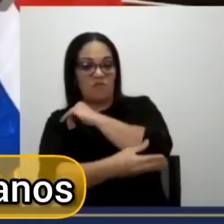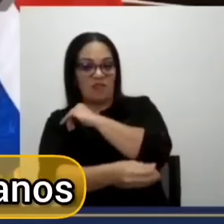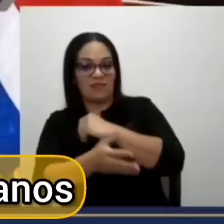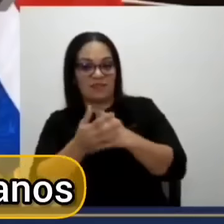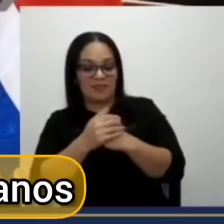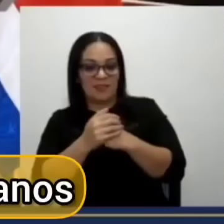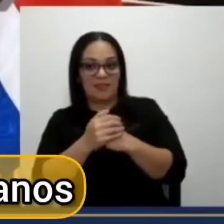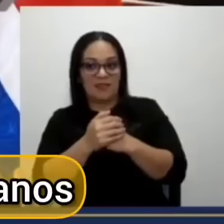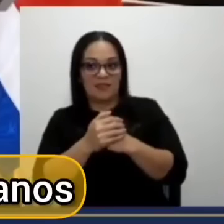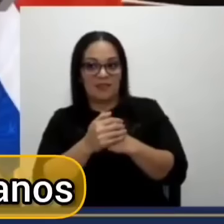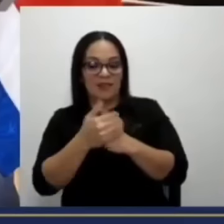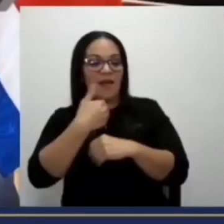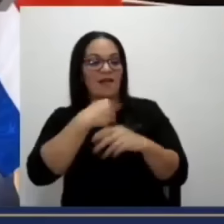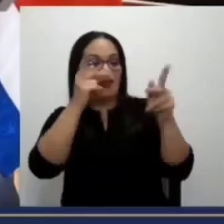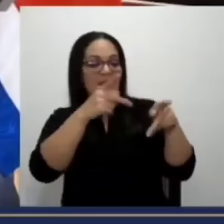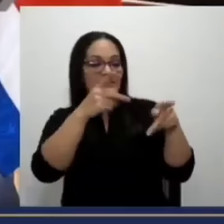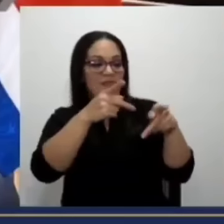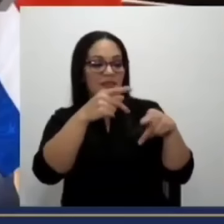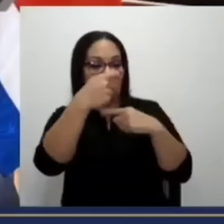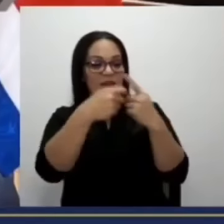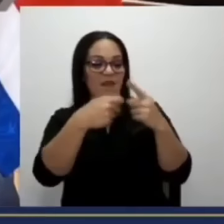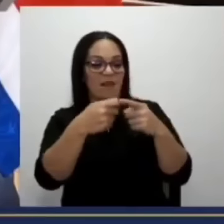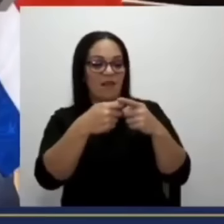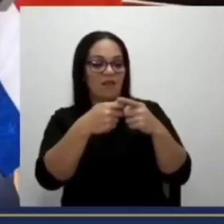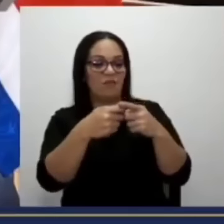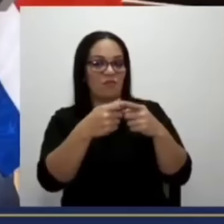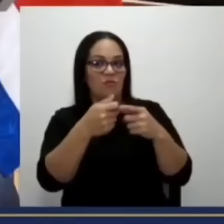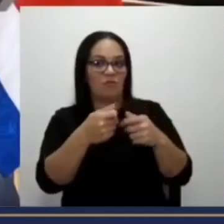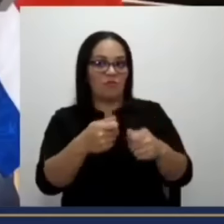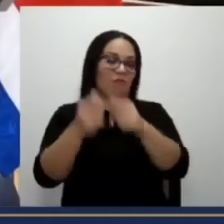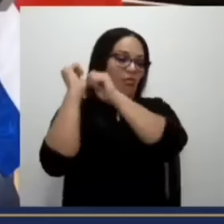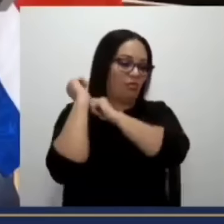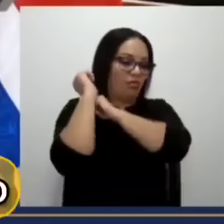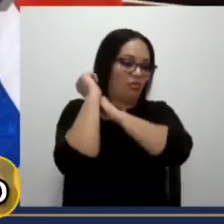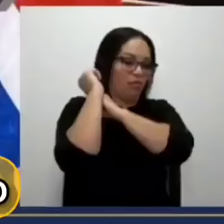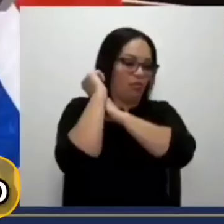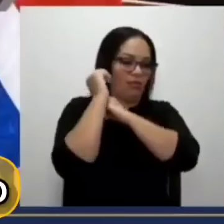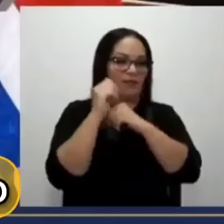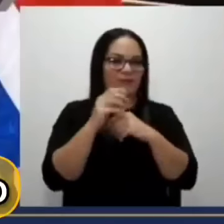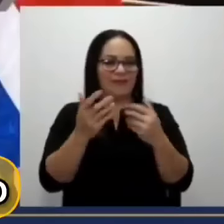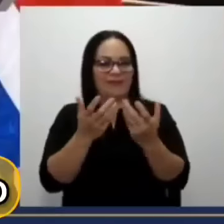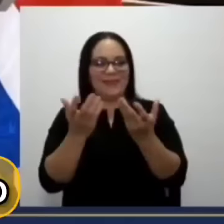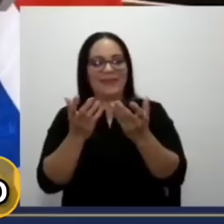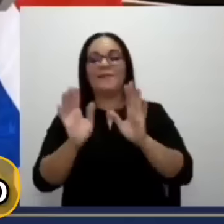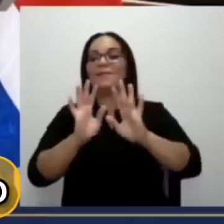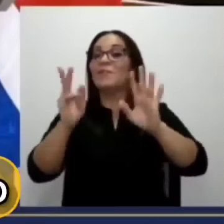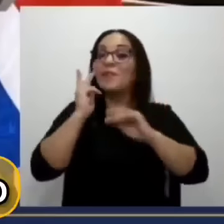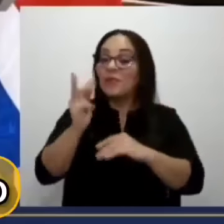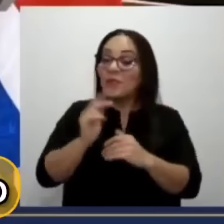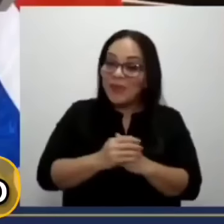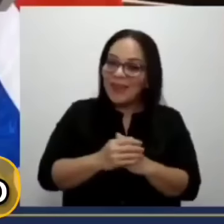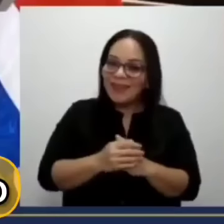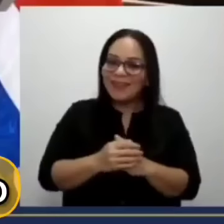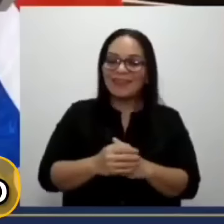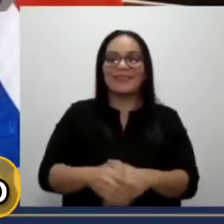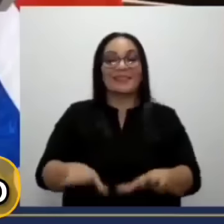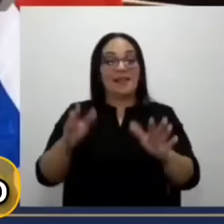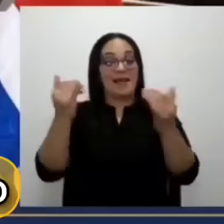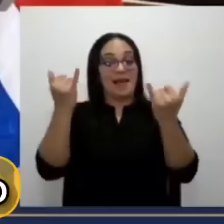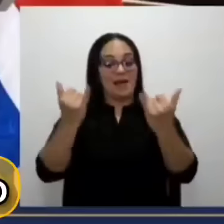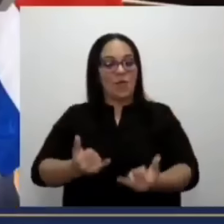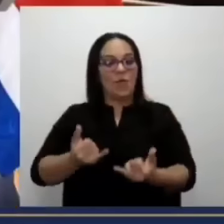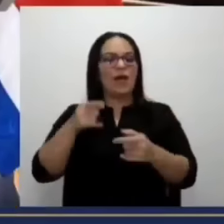racimos de bananos en barcos al hombro. Esto es de lo que se trata el